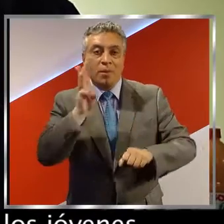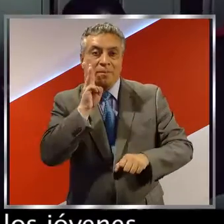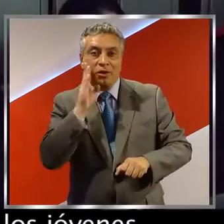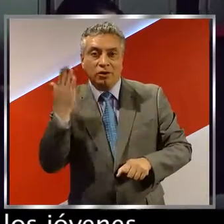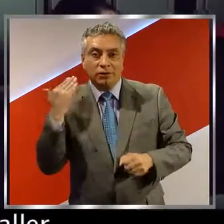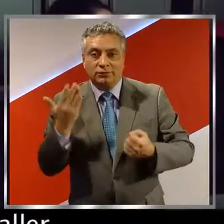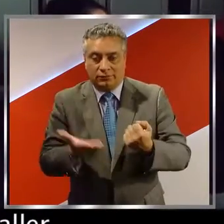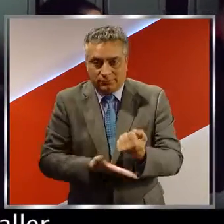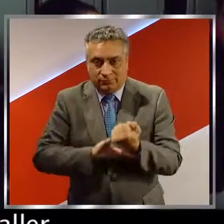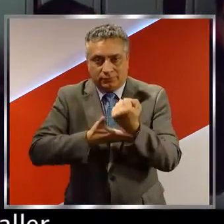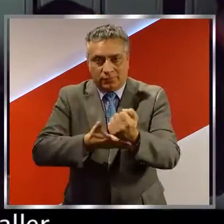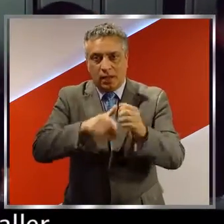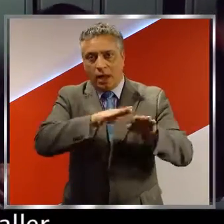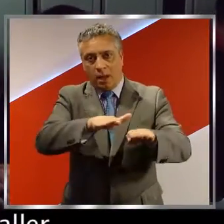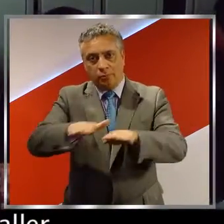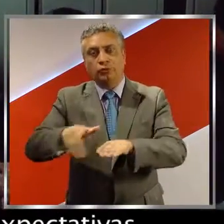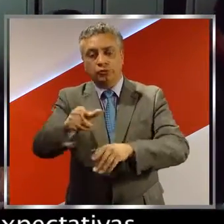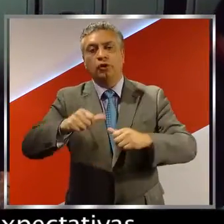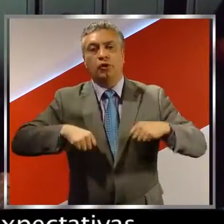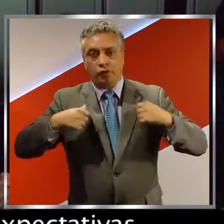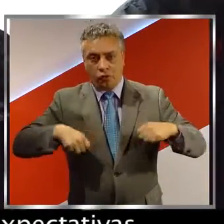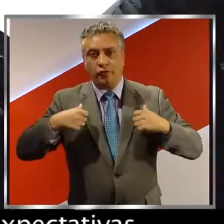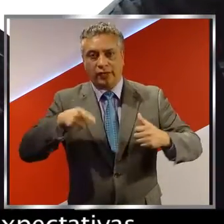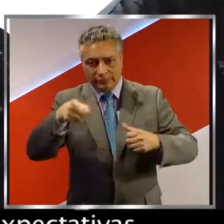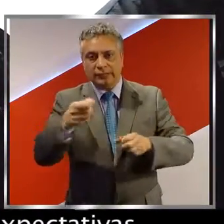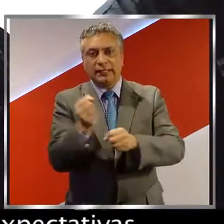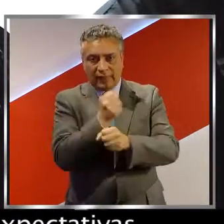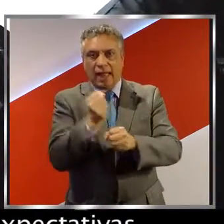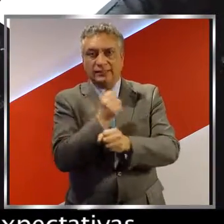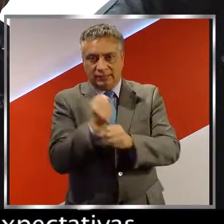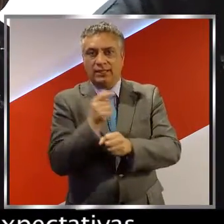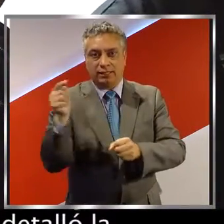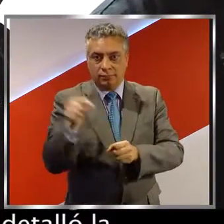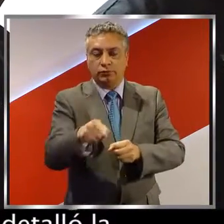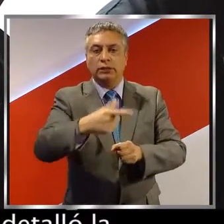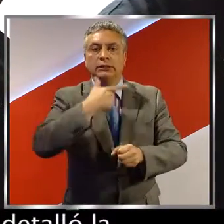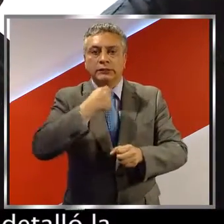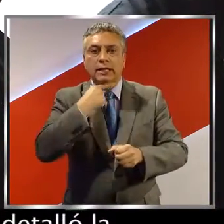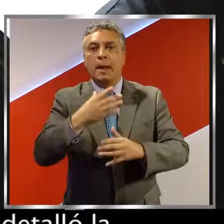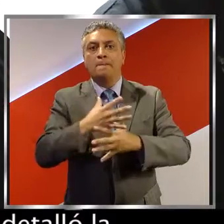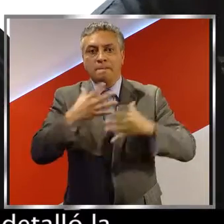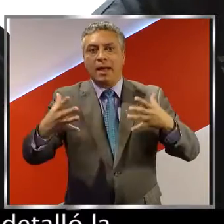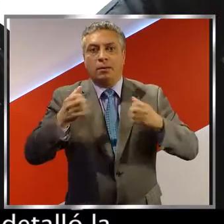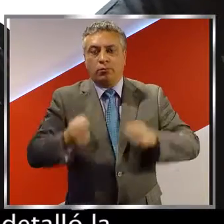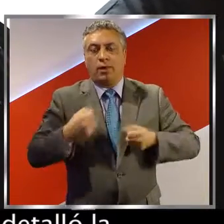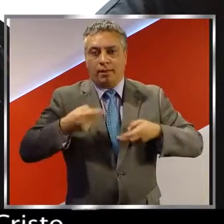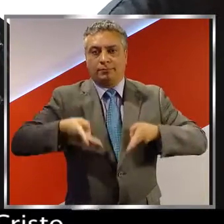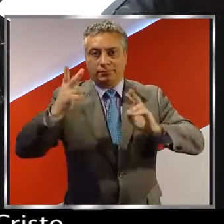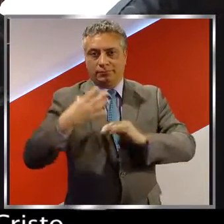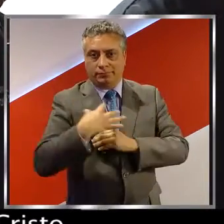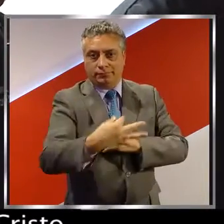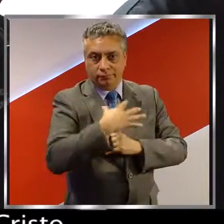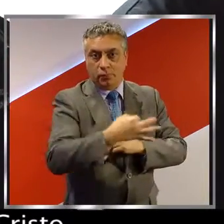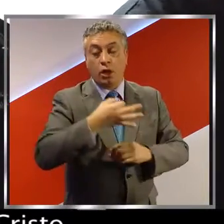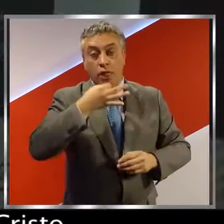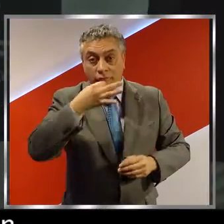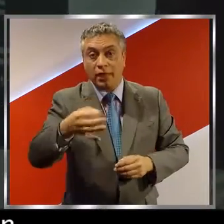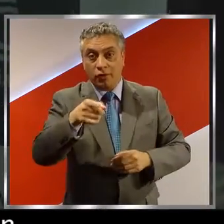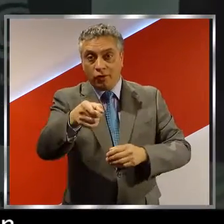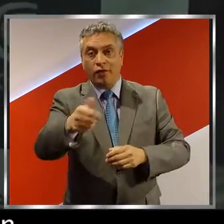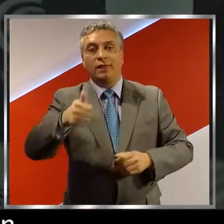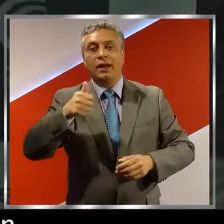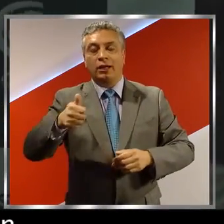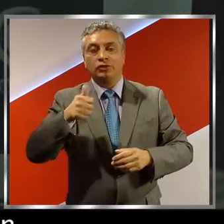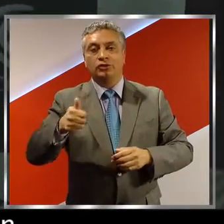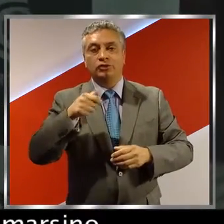apoyo a los jóvenes que son parte de ese taller y que requieren ampliar sus expectativas de inserción laboral, según detalló la directora del Hogar de Cristo